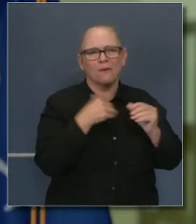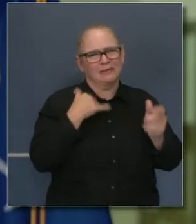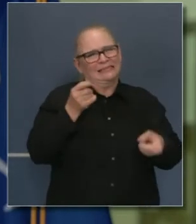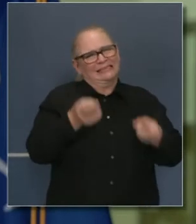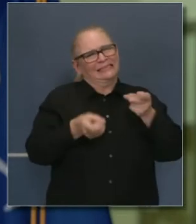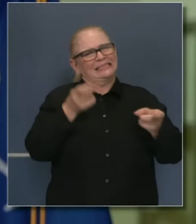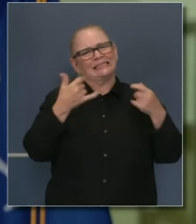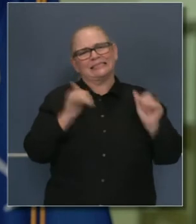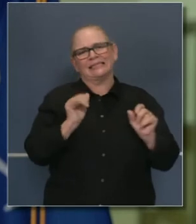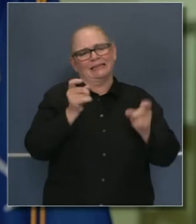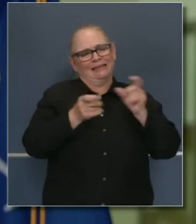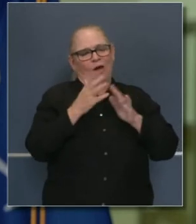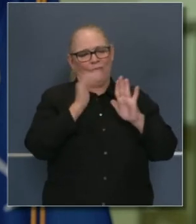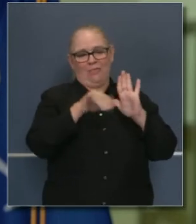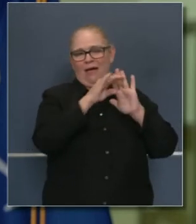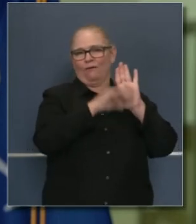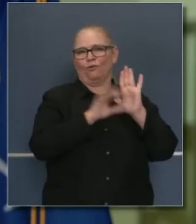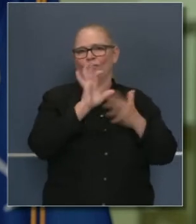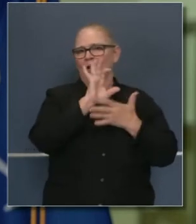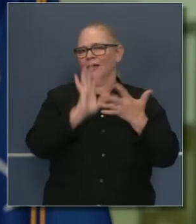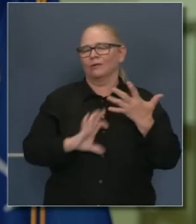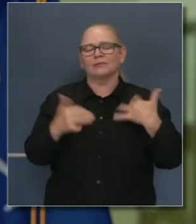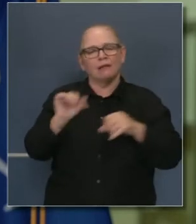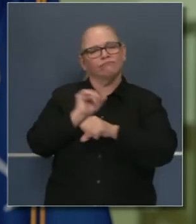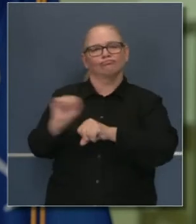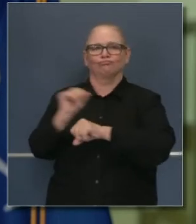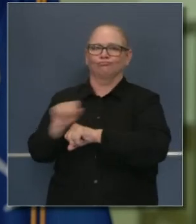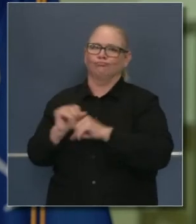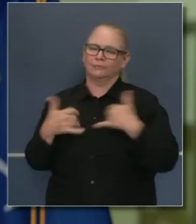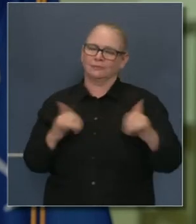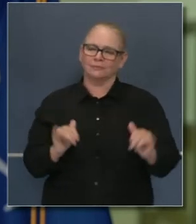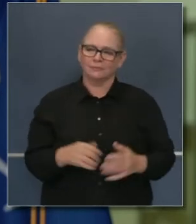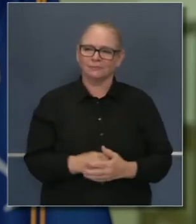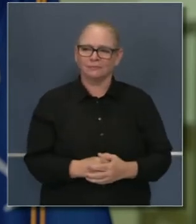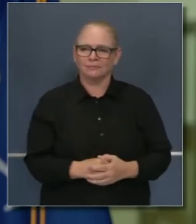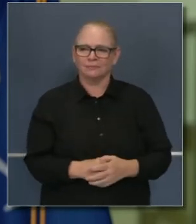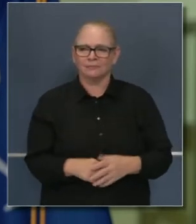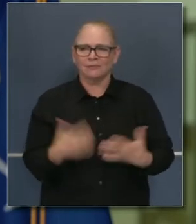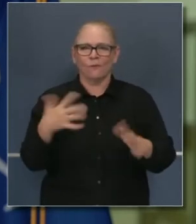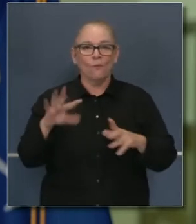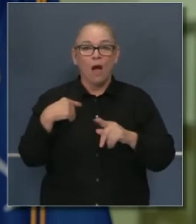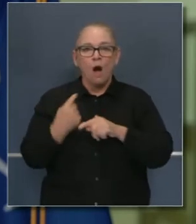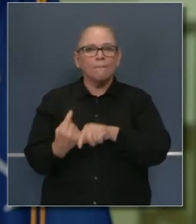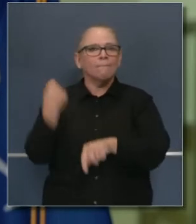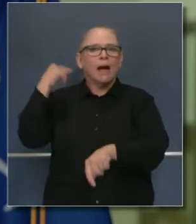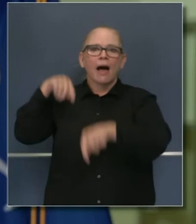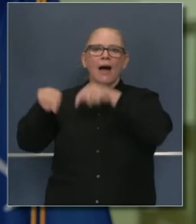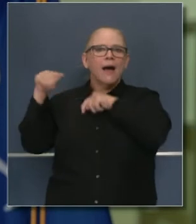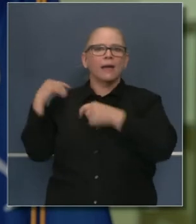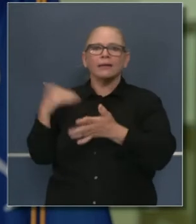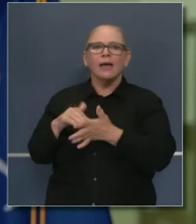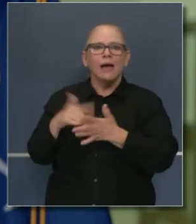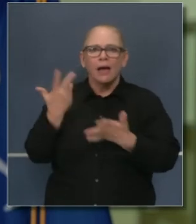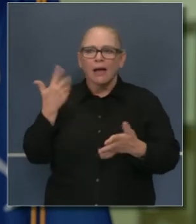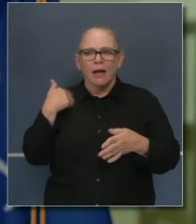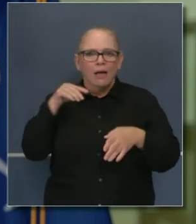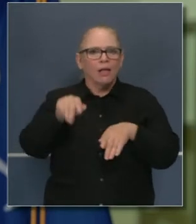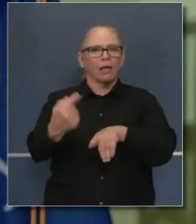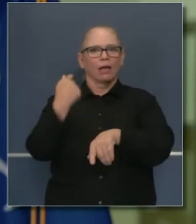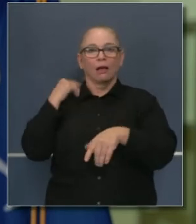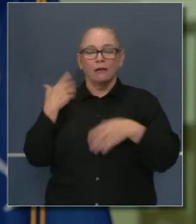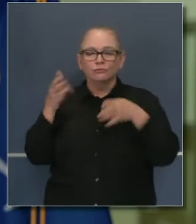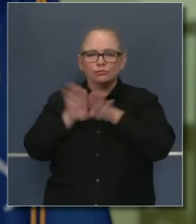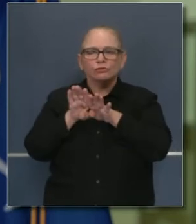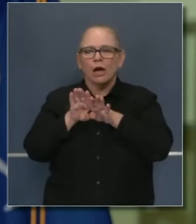todos nosotros para hacerlo. Tiene que ser de una manera sostenible, no episodica, no que estamos abriendo y cerrando a cada rato. La idea